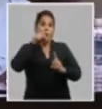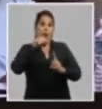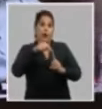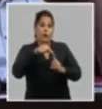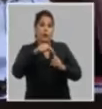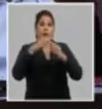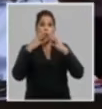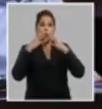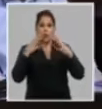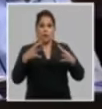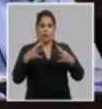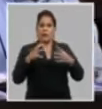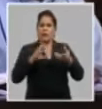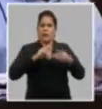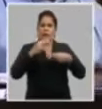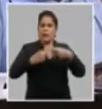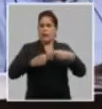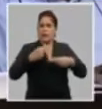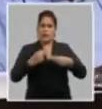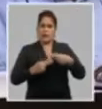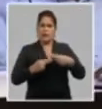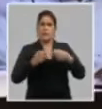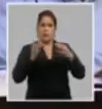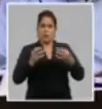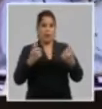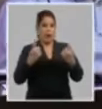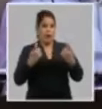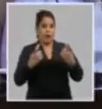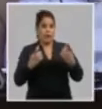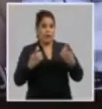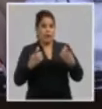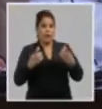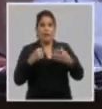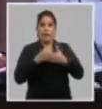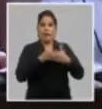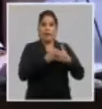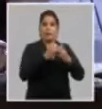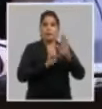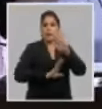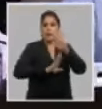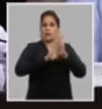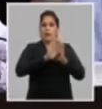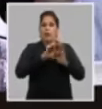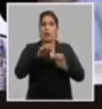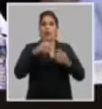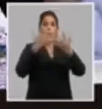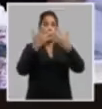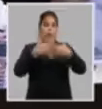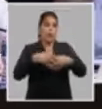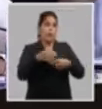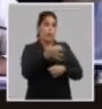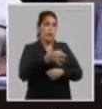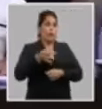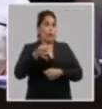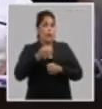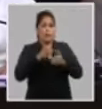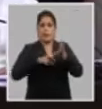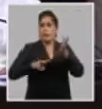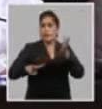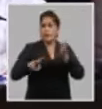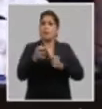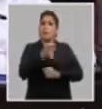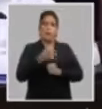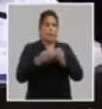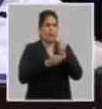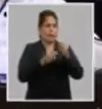para los que fue diseñada la necesidad de impulsar el desarrollo territorial con énfasis en el